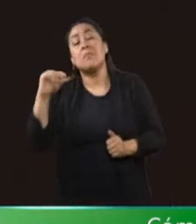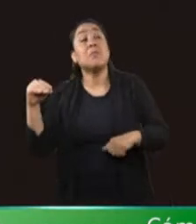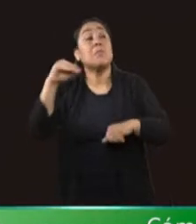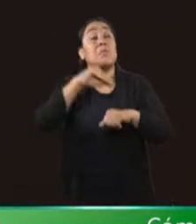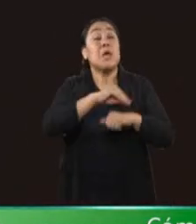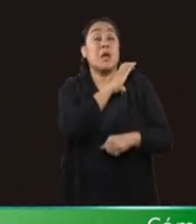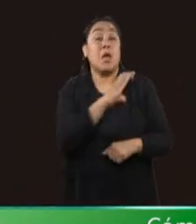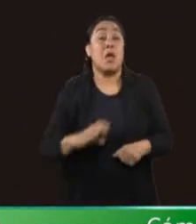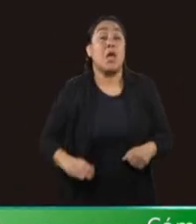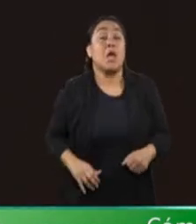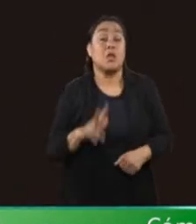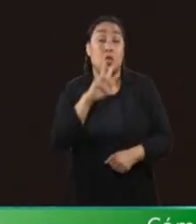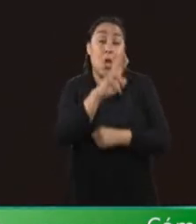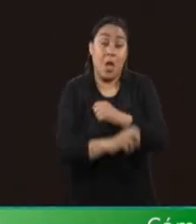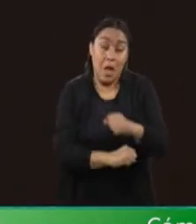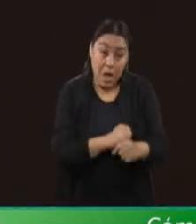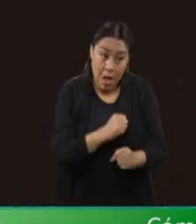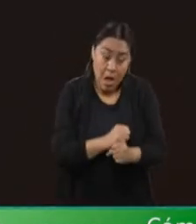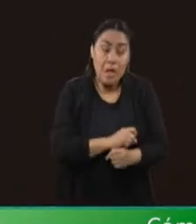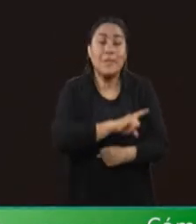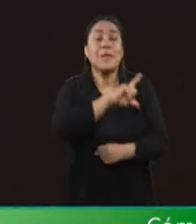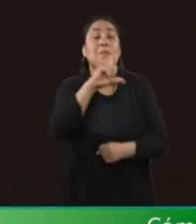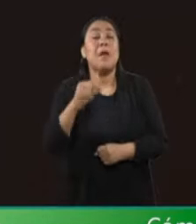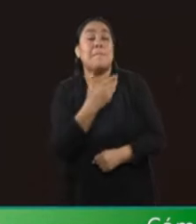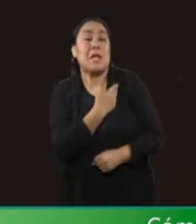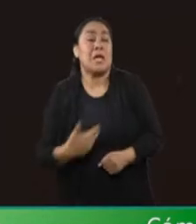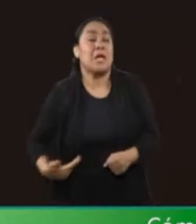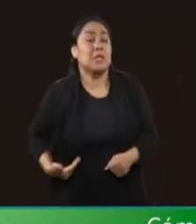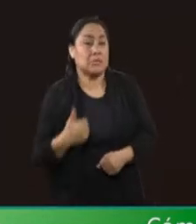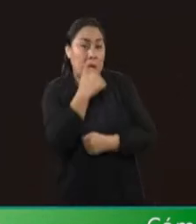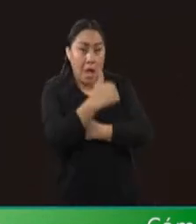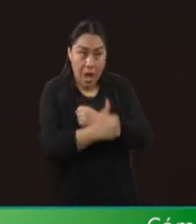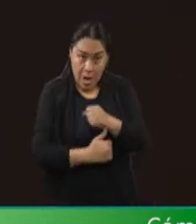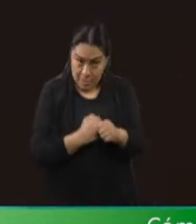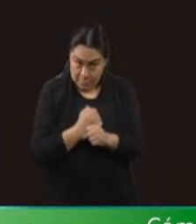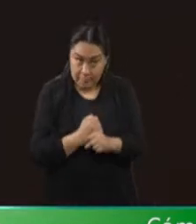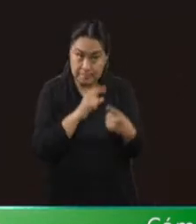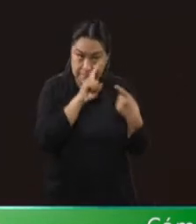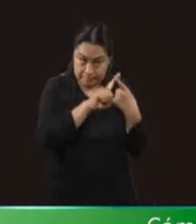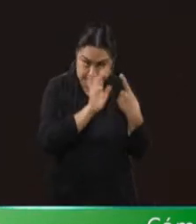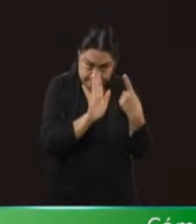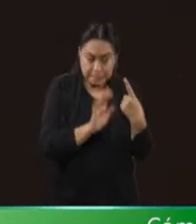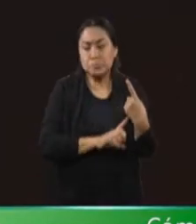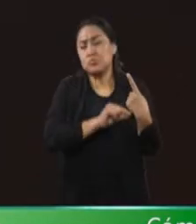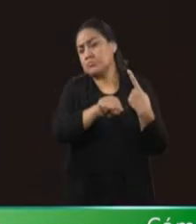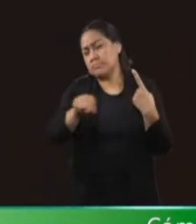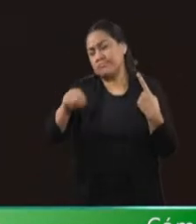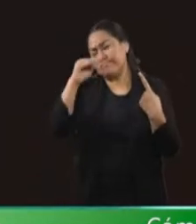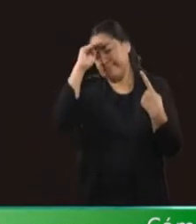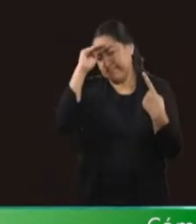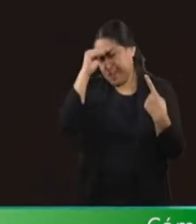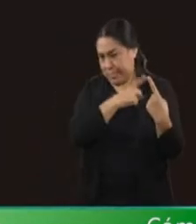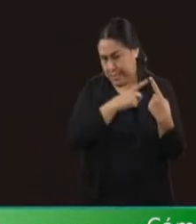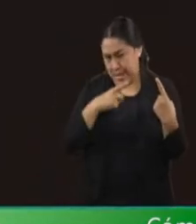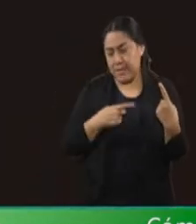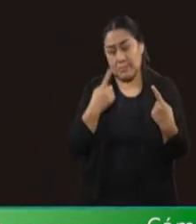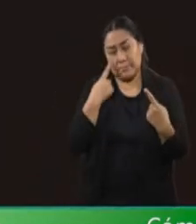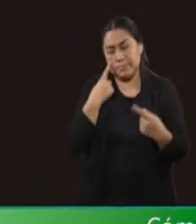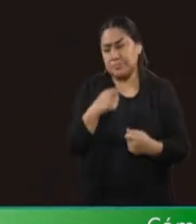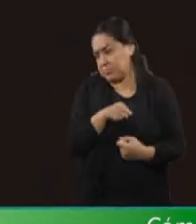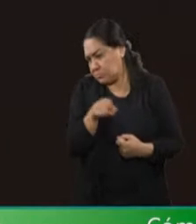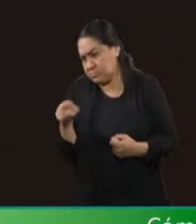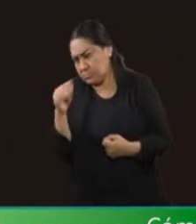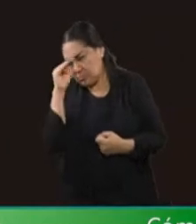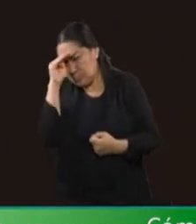años y que fuera presidente 6, esa es una. La otra que quiero reflexionar con ustedes es, ¿no han